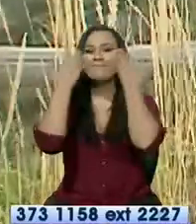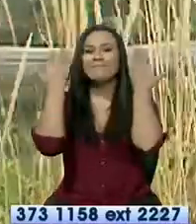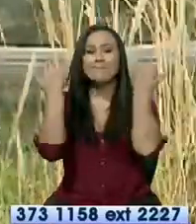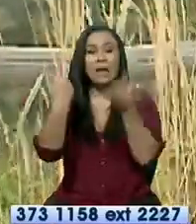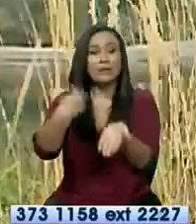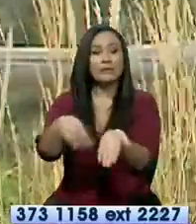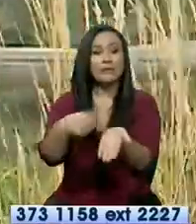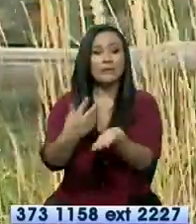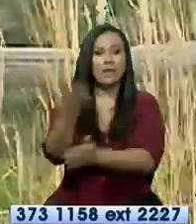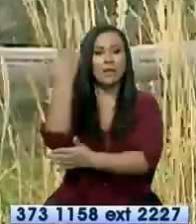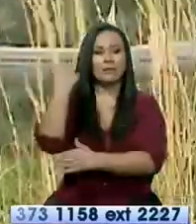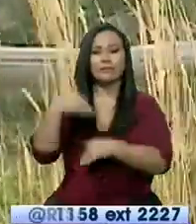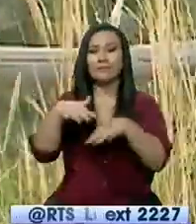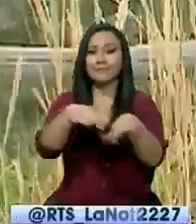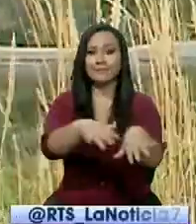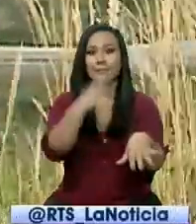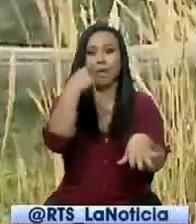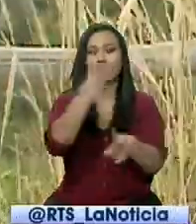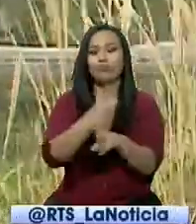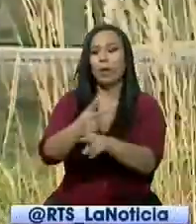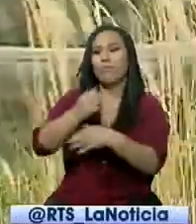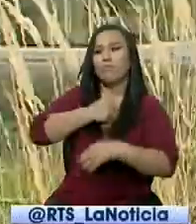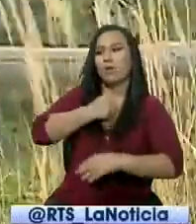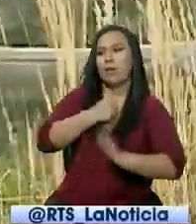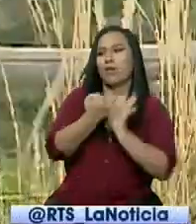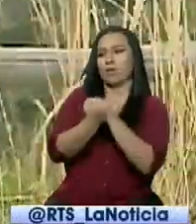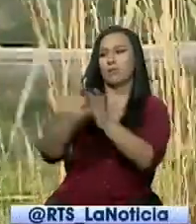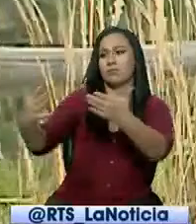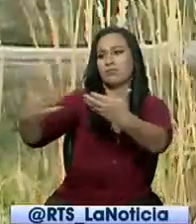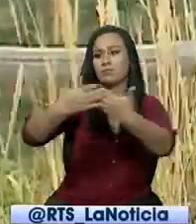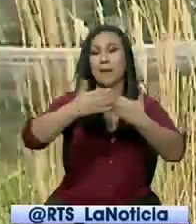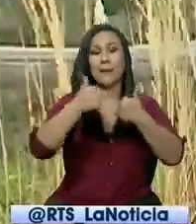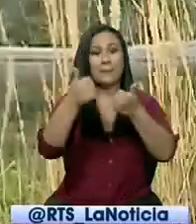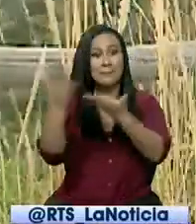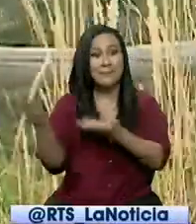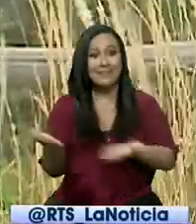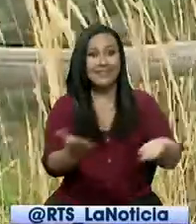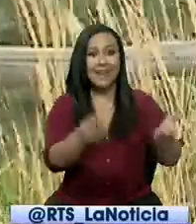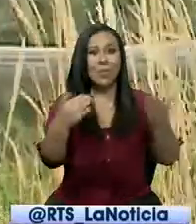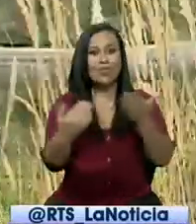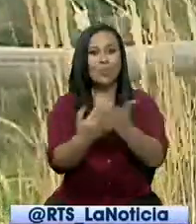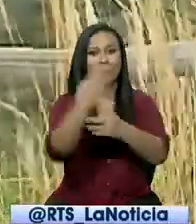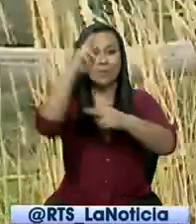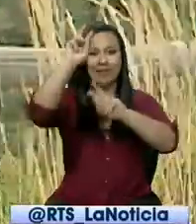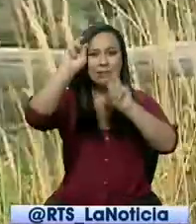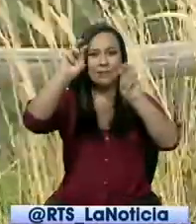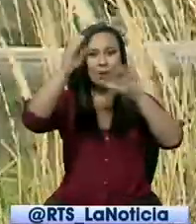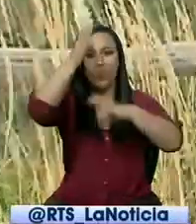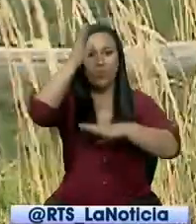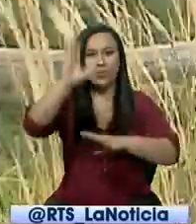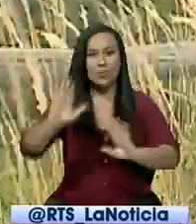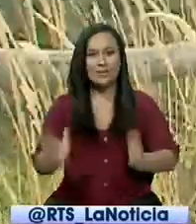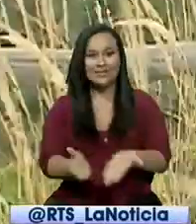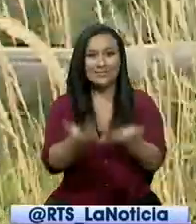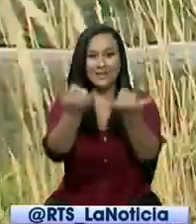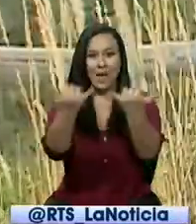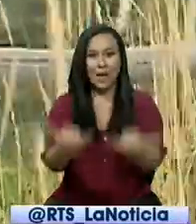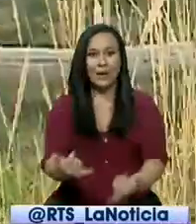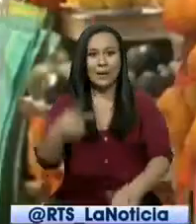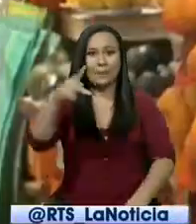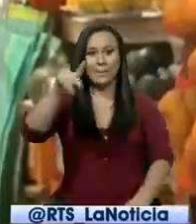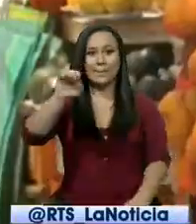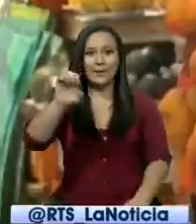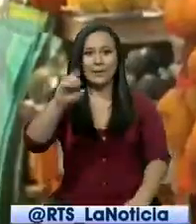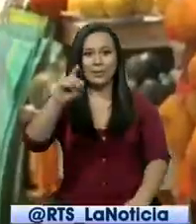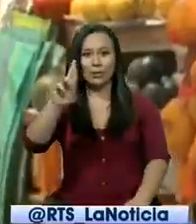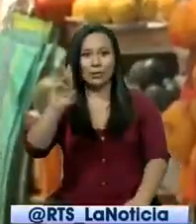fiestas ancestrales para preservar su identidad. Bienvenidos y bienvenidas a un nuevo programa de Ecuador Multicolor. Ahora, desde el cantón Pedro Moncayo.